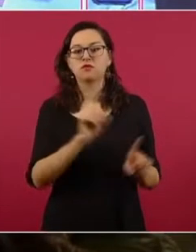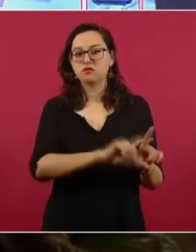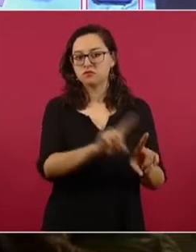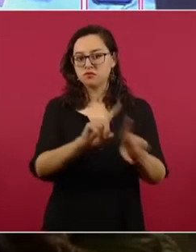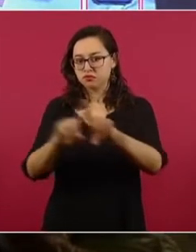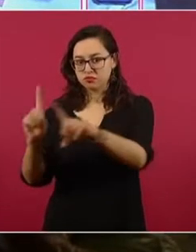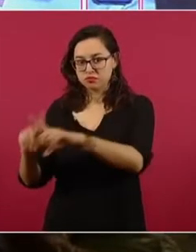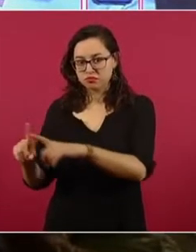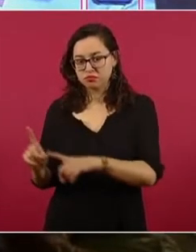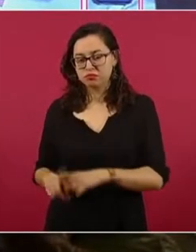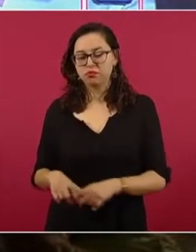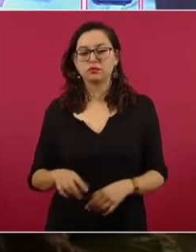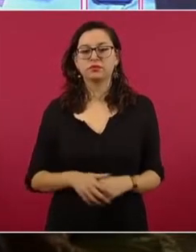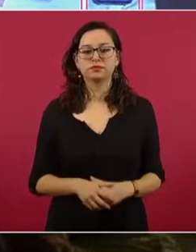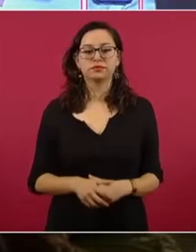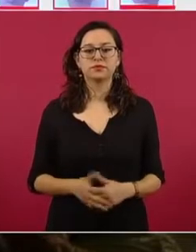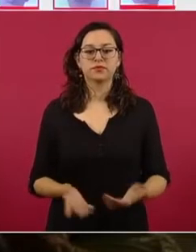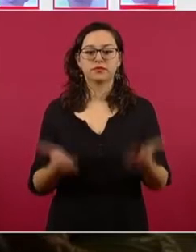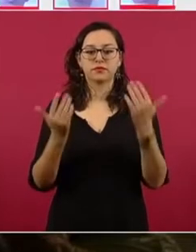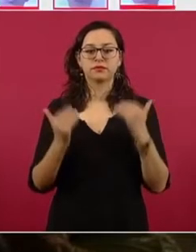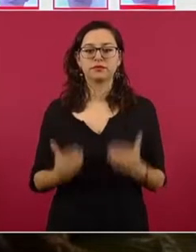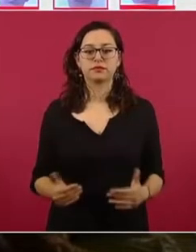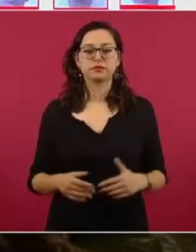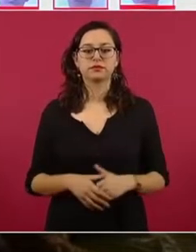instrumentos. Siguiente.